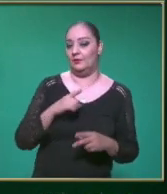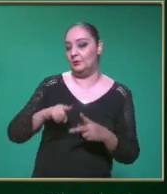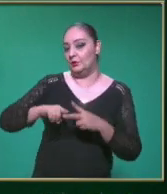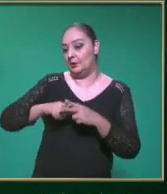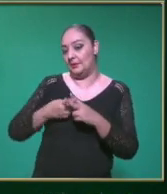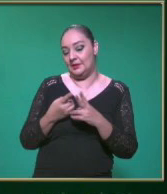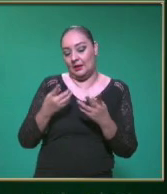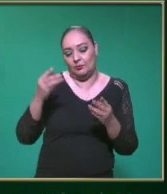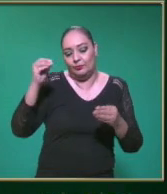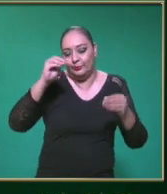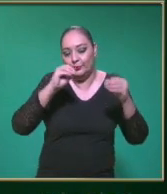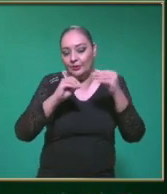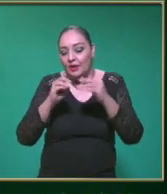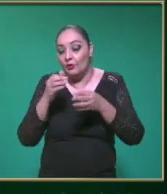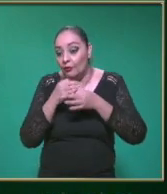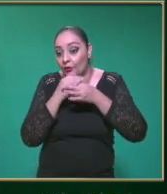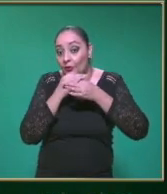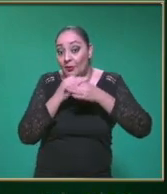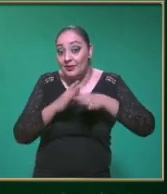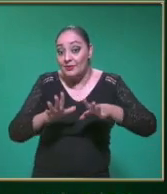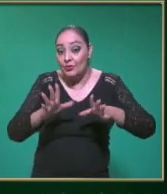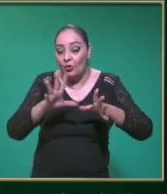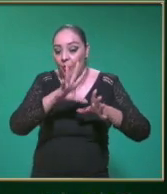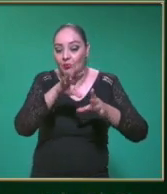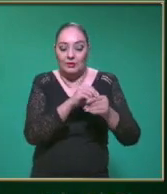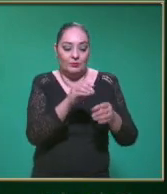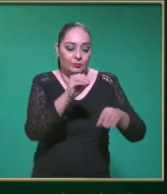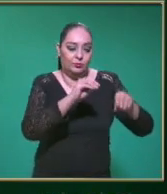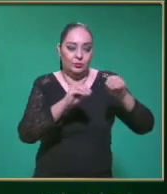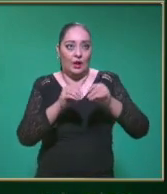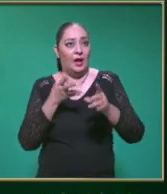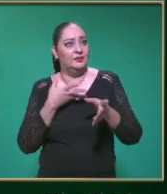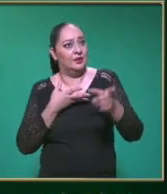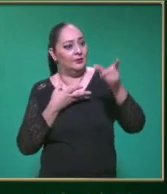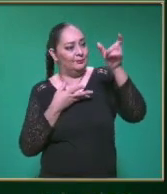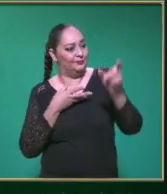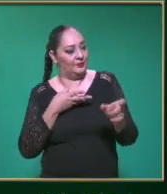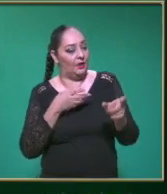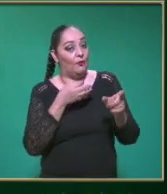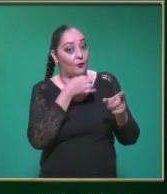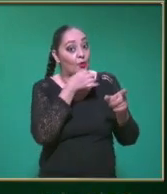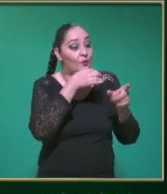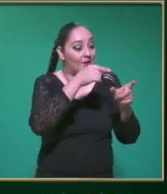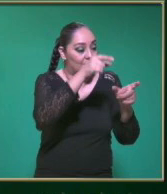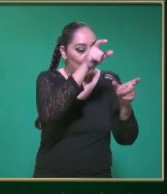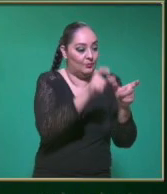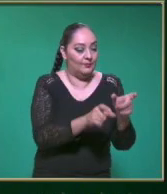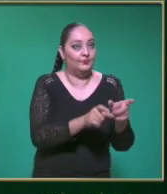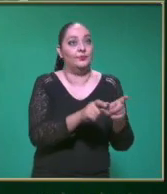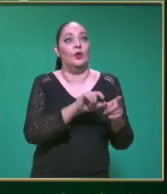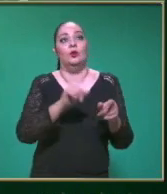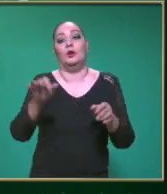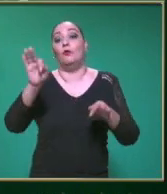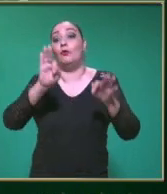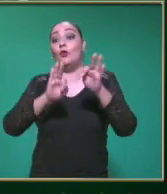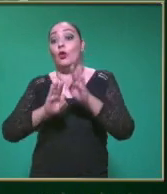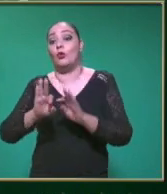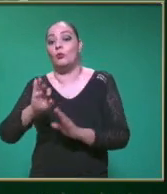Organizando Toda nuestra Información Colocando Una columna Para los datos Fórmula